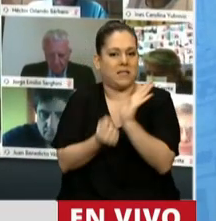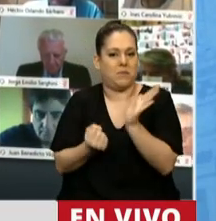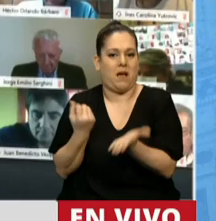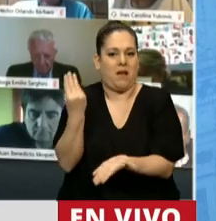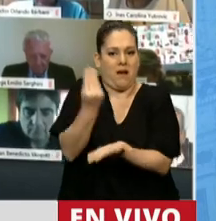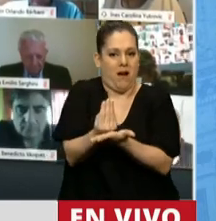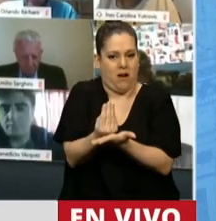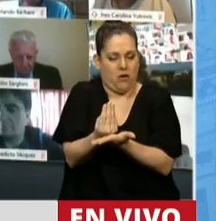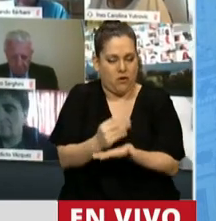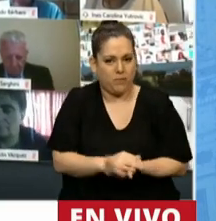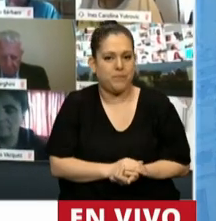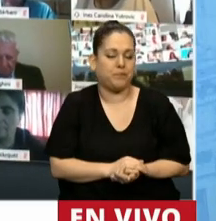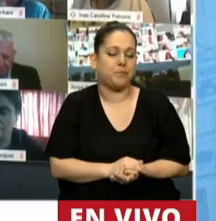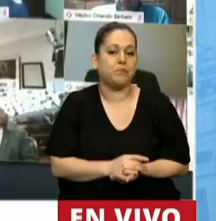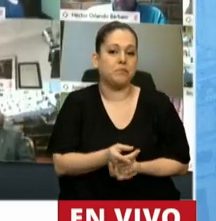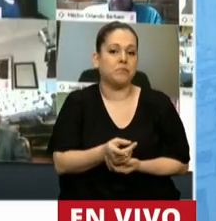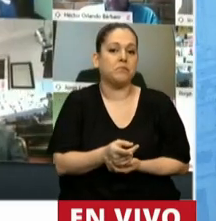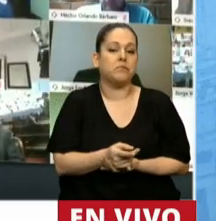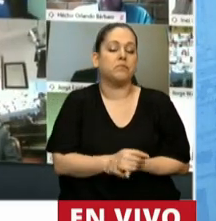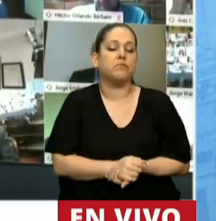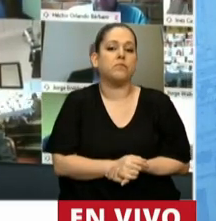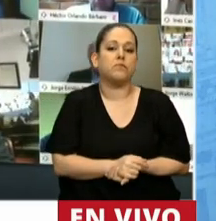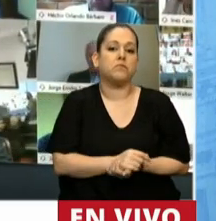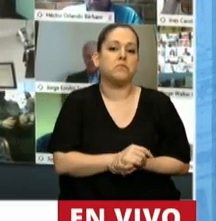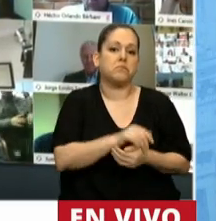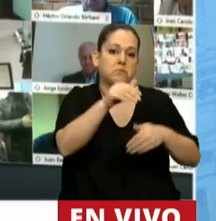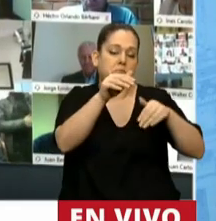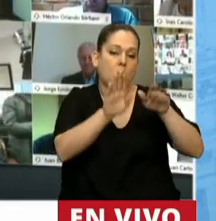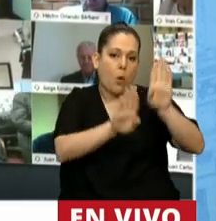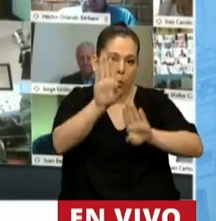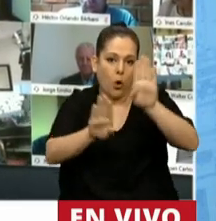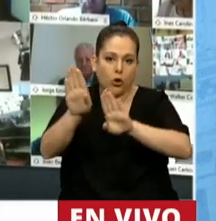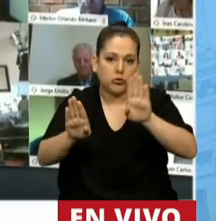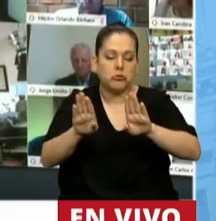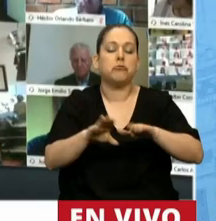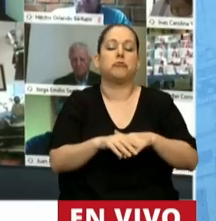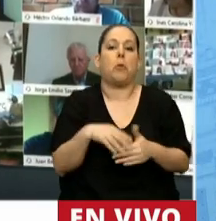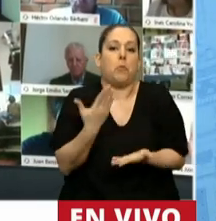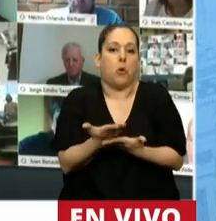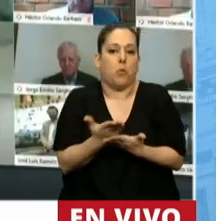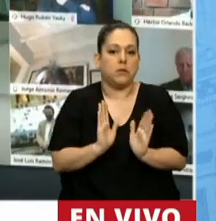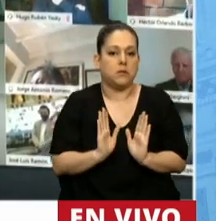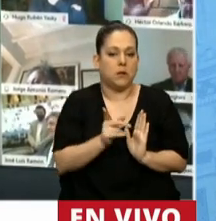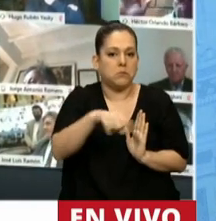Gracias, Presidente. Gracias, Diputada. Se va a votar por signos la propuesta realizada.